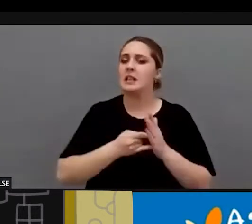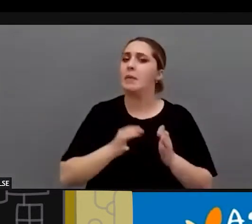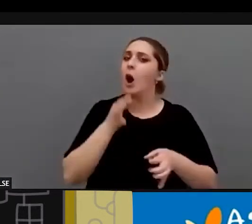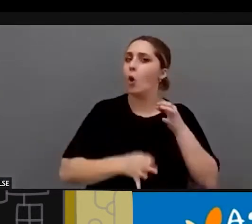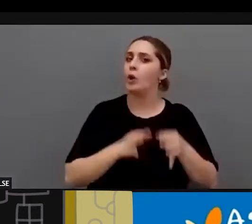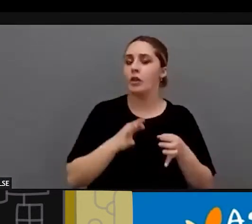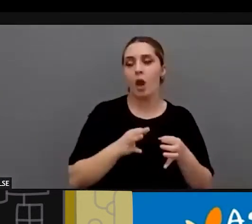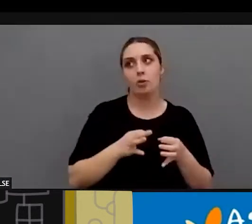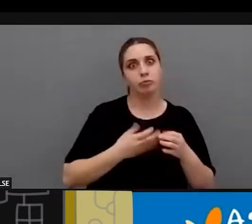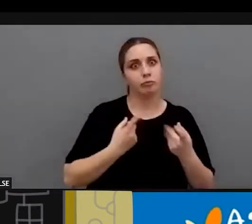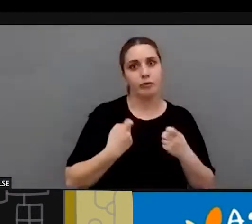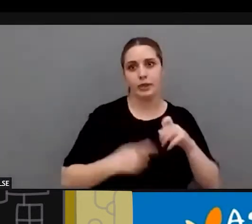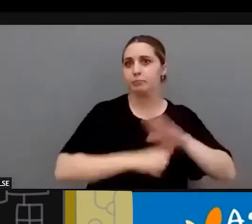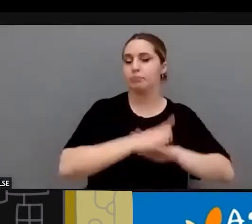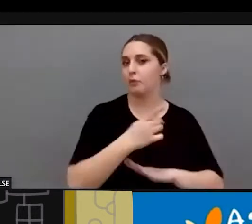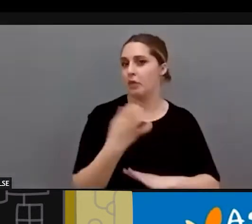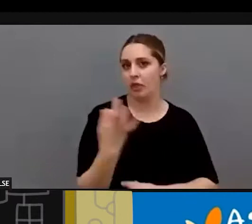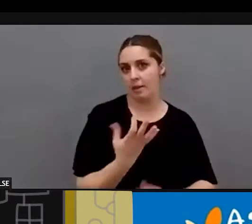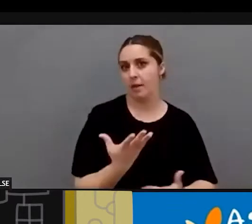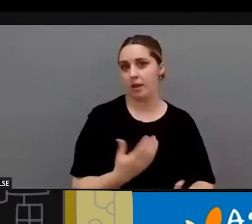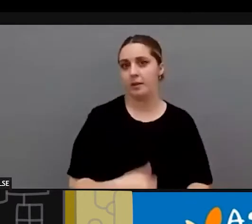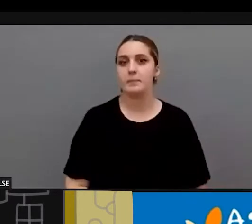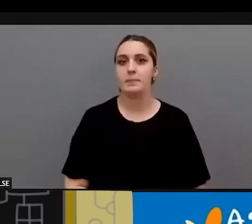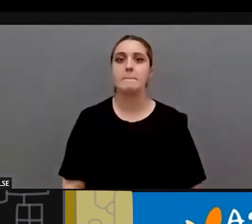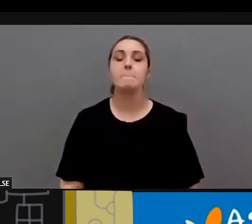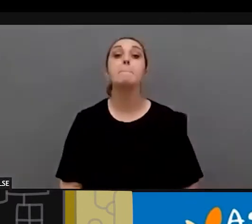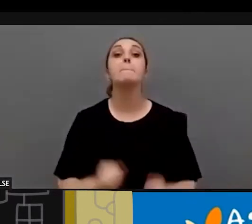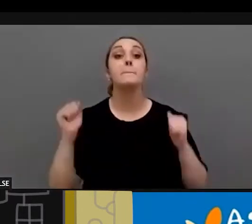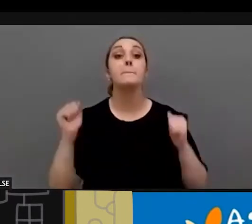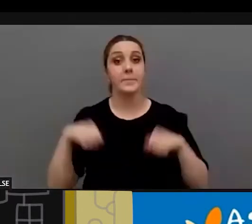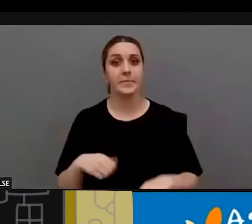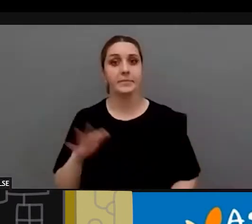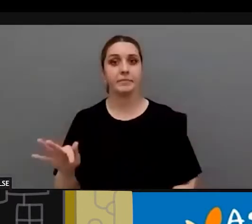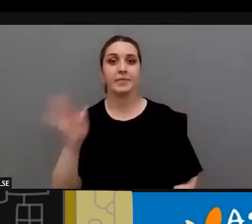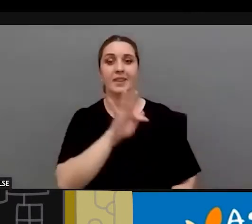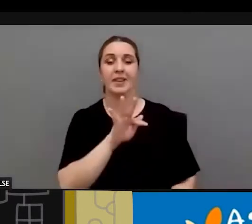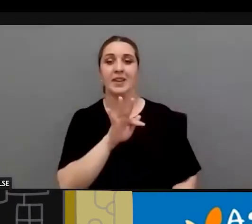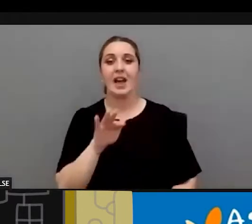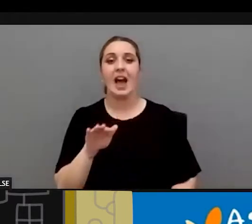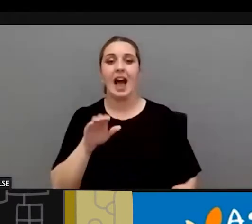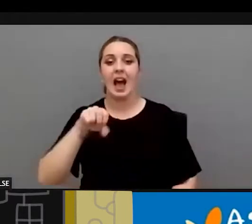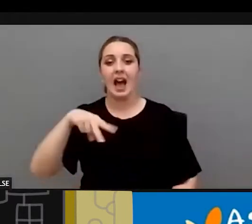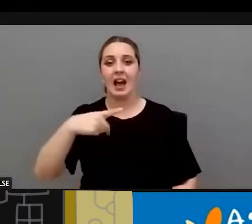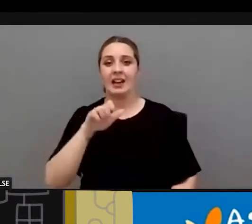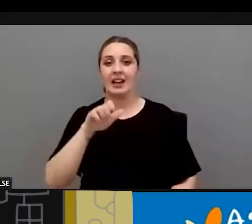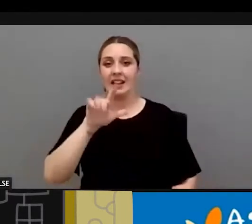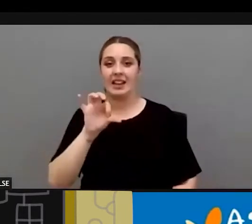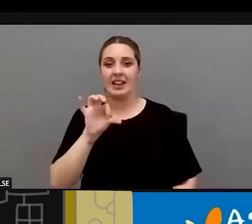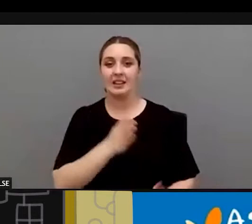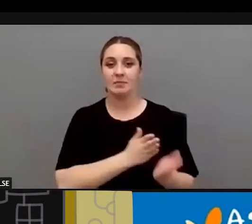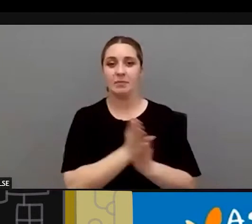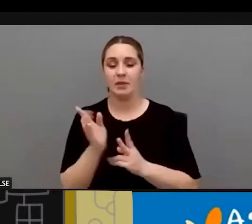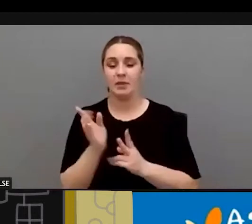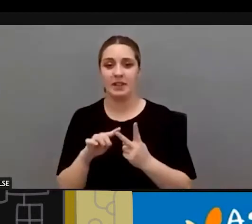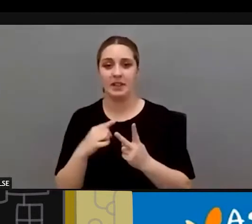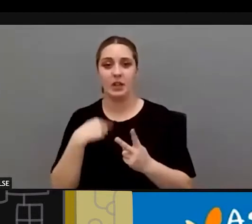muchísimo que avanzar. Vamos con el turno de Ángeles que tiene esa doble vertiente, no sé cómo la